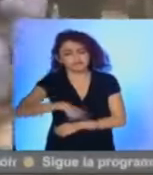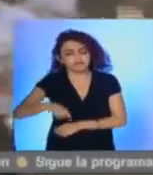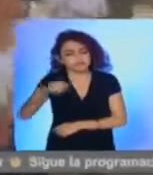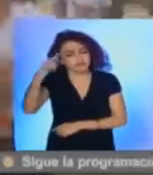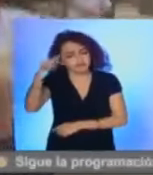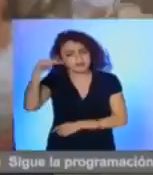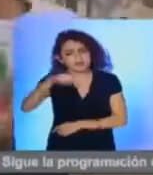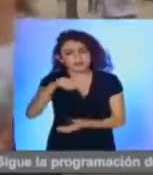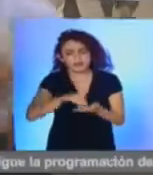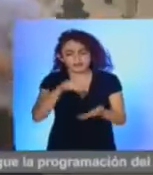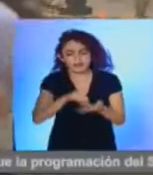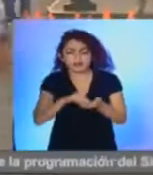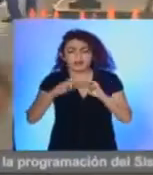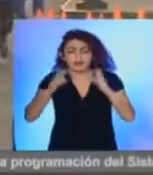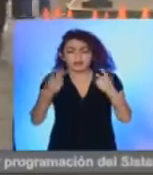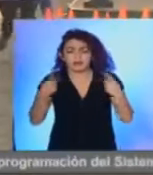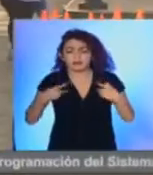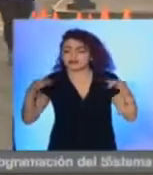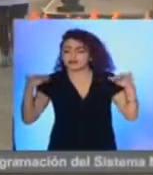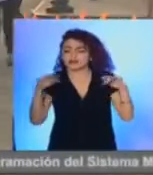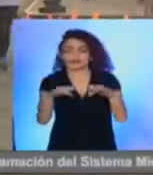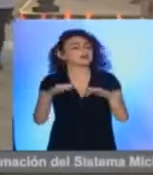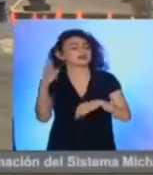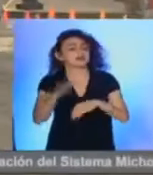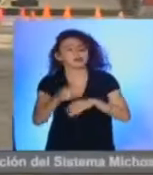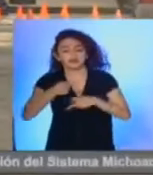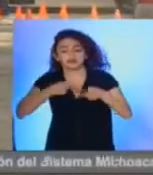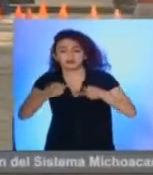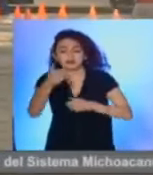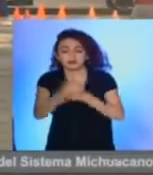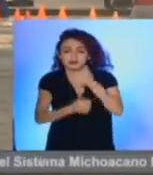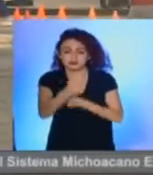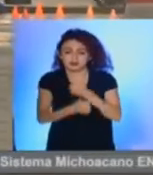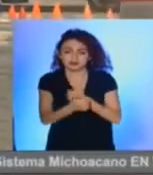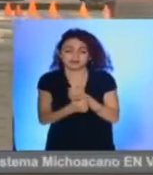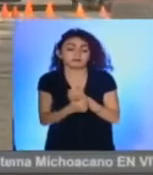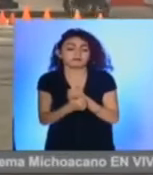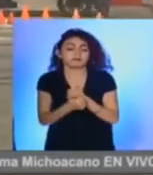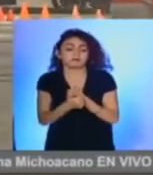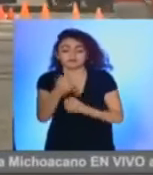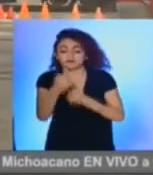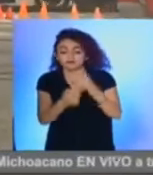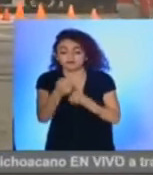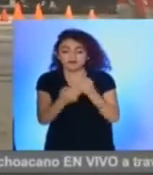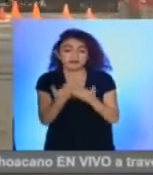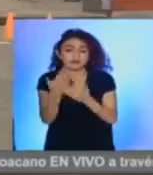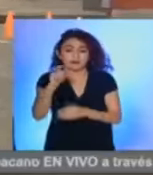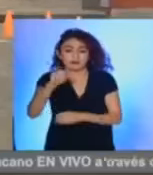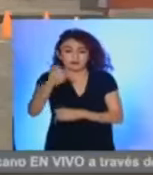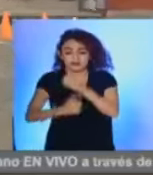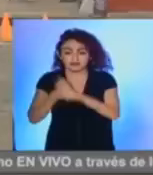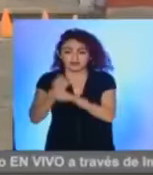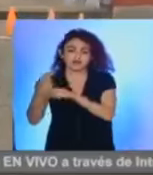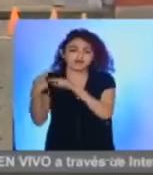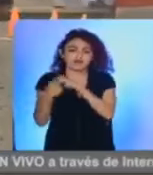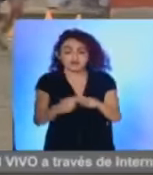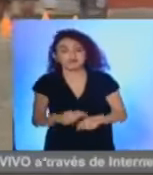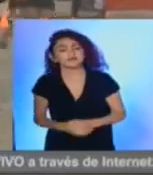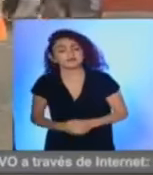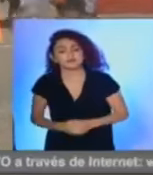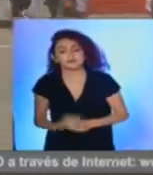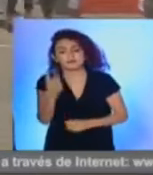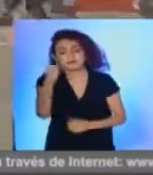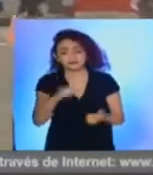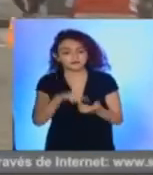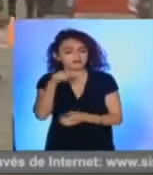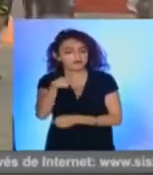Ricardo Gavilán porque se reunían atletas de gran nivel y se preparaban para competir el que la corrió durante 26 años seguidos en